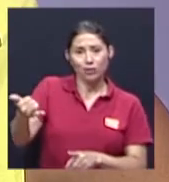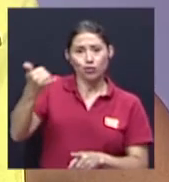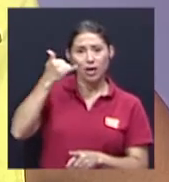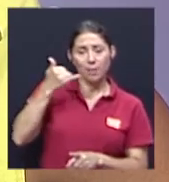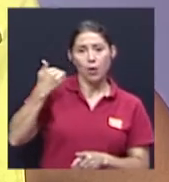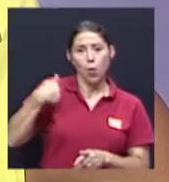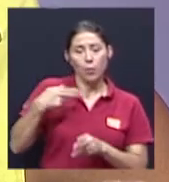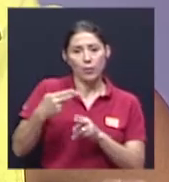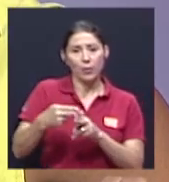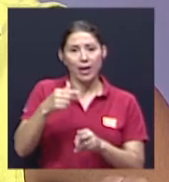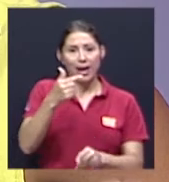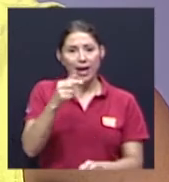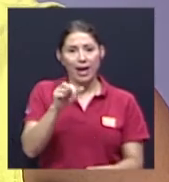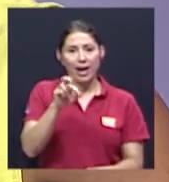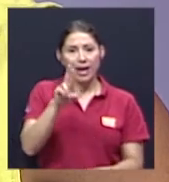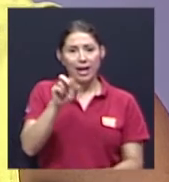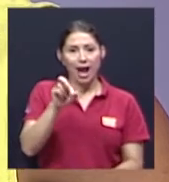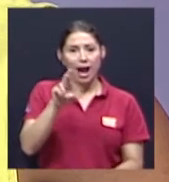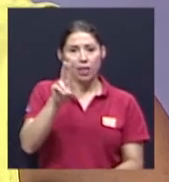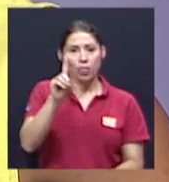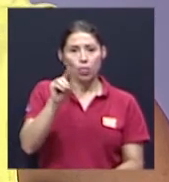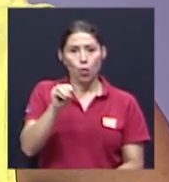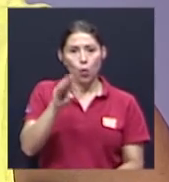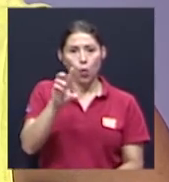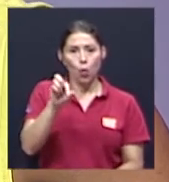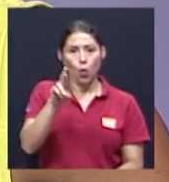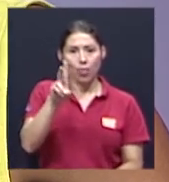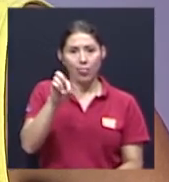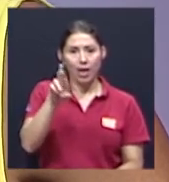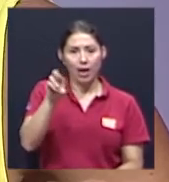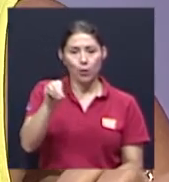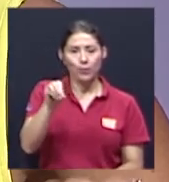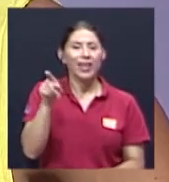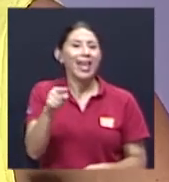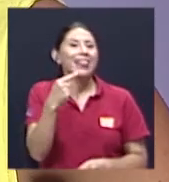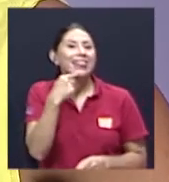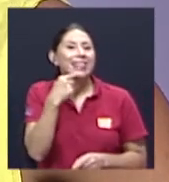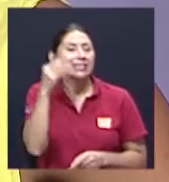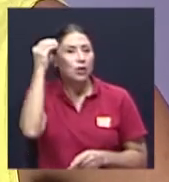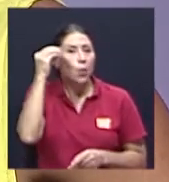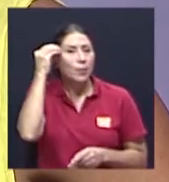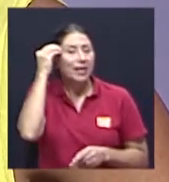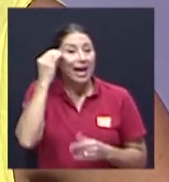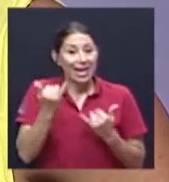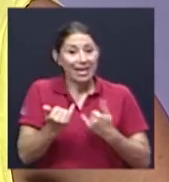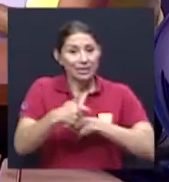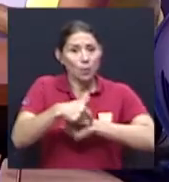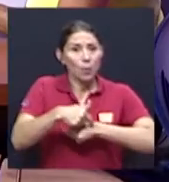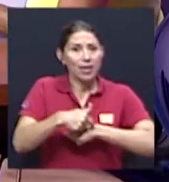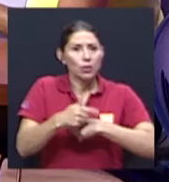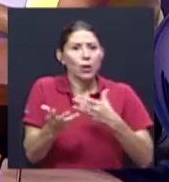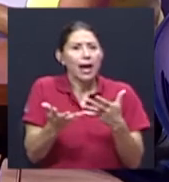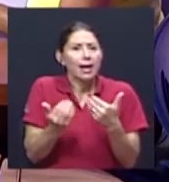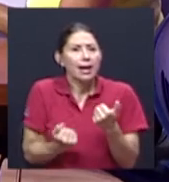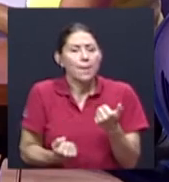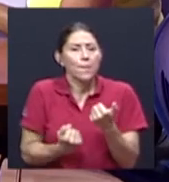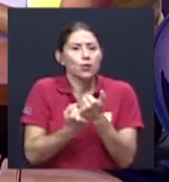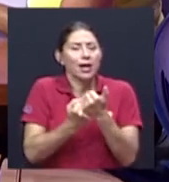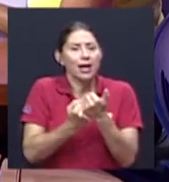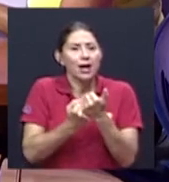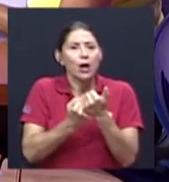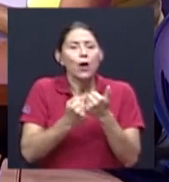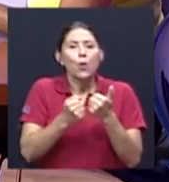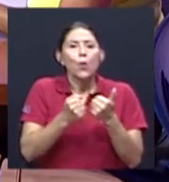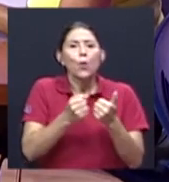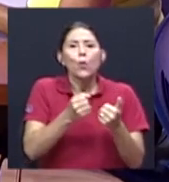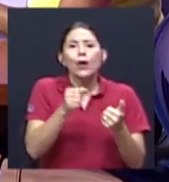Cordero y él opina que en este momento apostar por un estado laico no es lo óptimo. Que más bien los cristianos necesitan